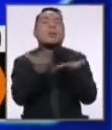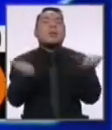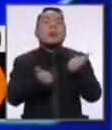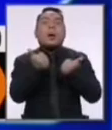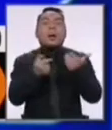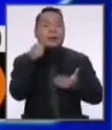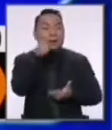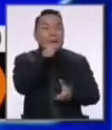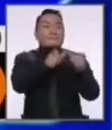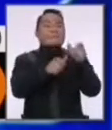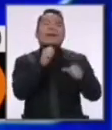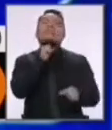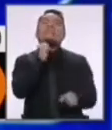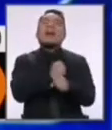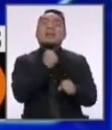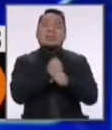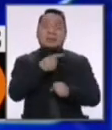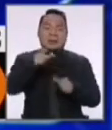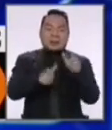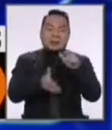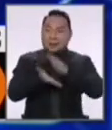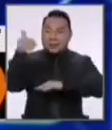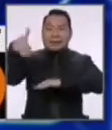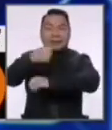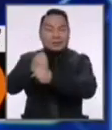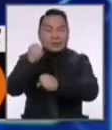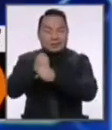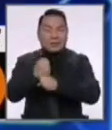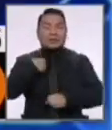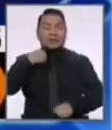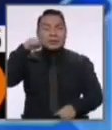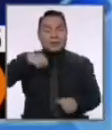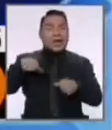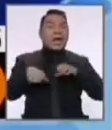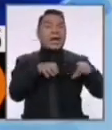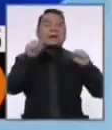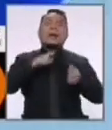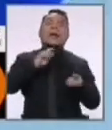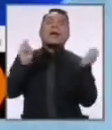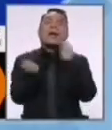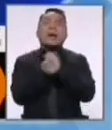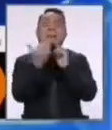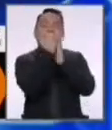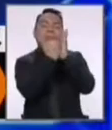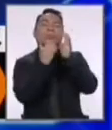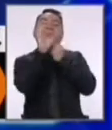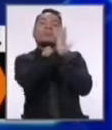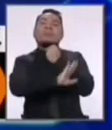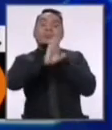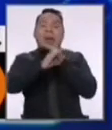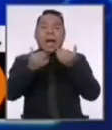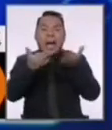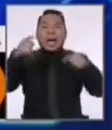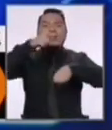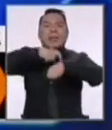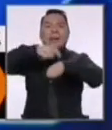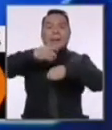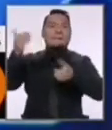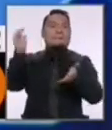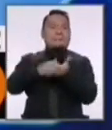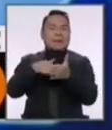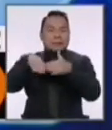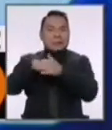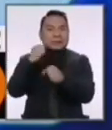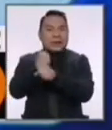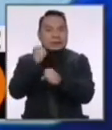chamba y las personas están saliendo a trabajar. Lo que nosotros tenemos que hacer es cambiar los protocolos, ampliar los horarios, que se